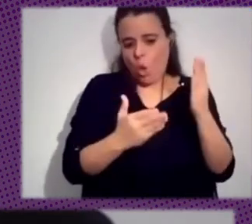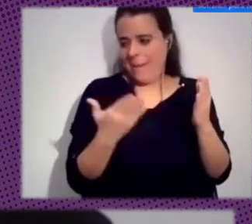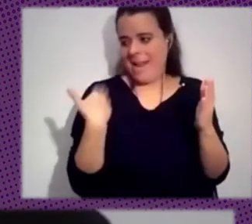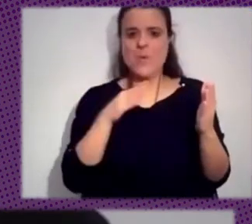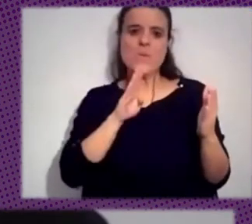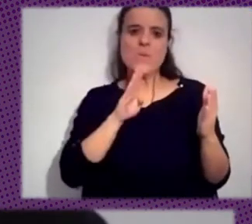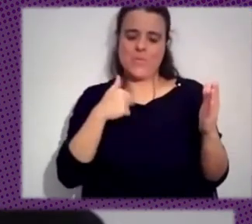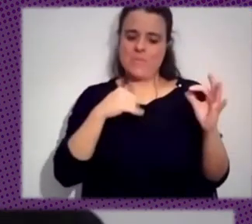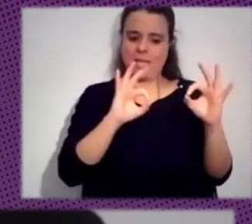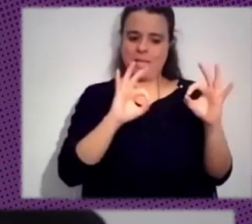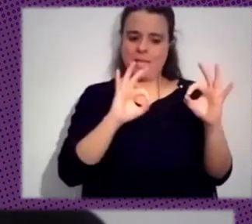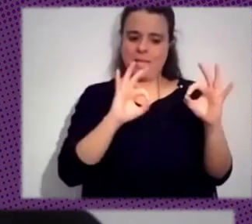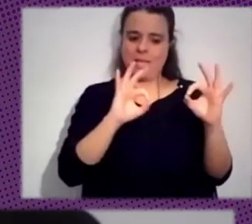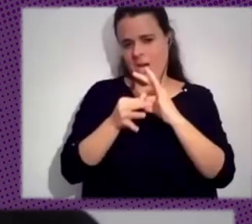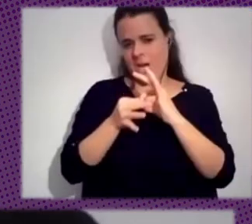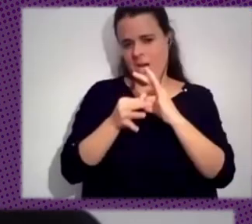bastante relacionado.